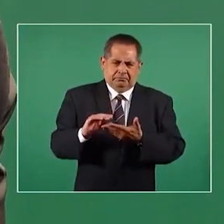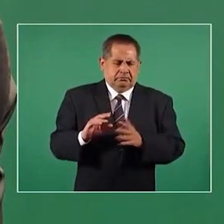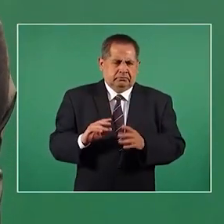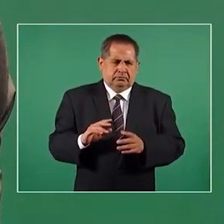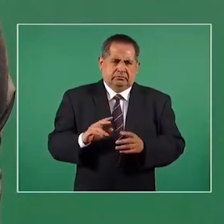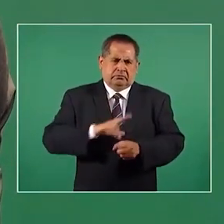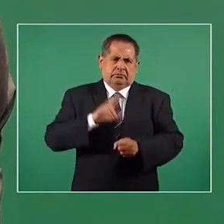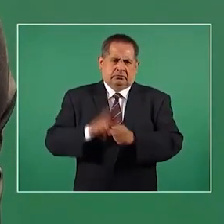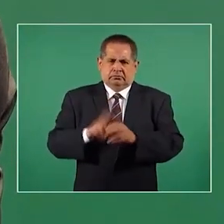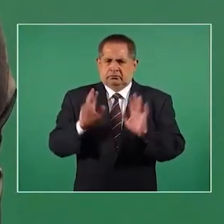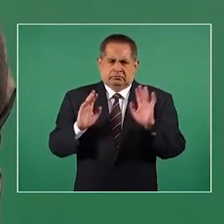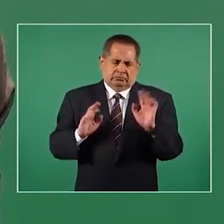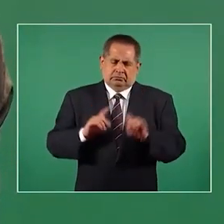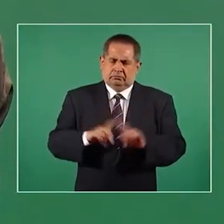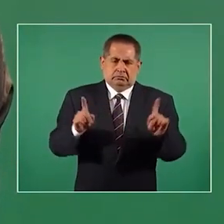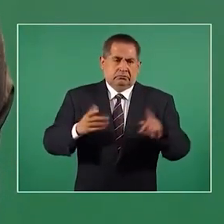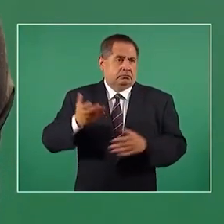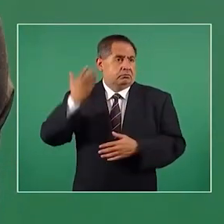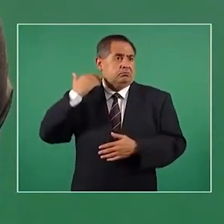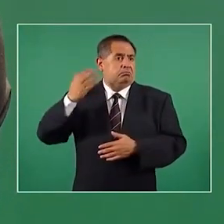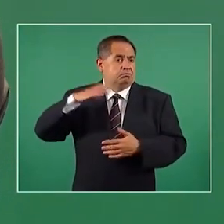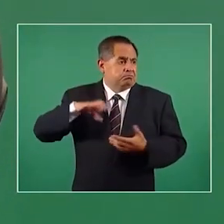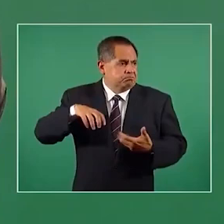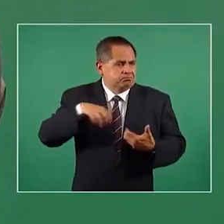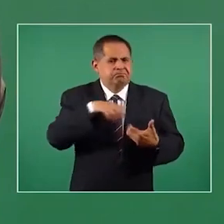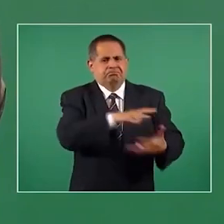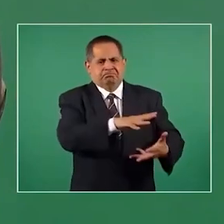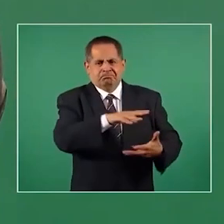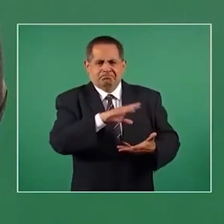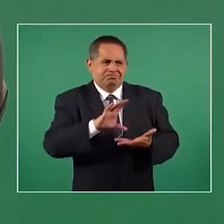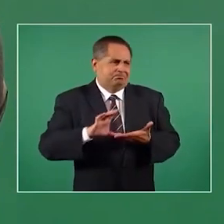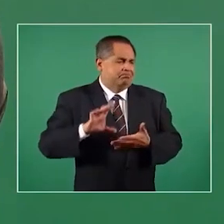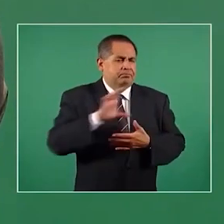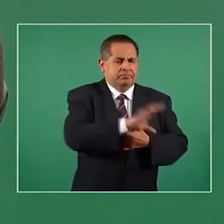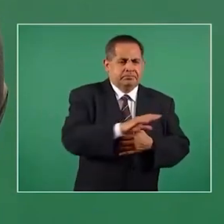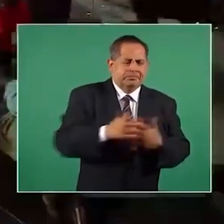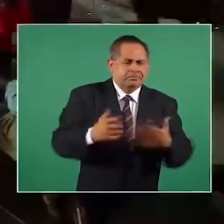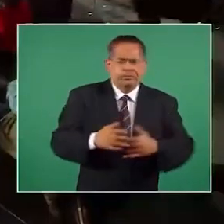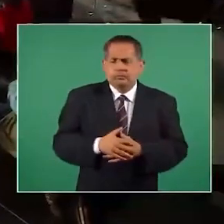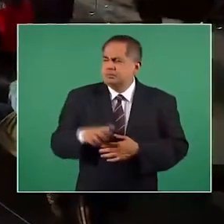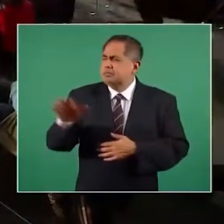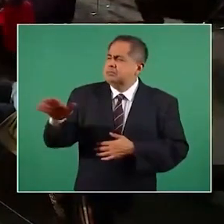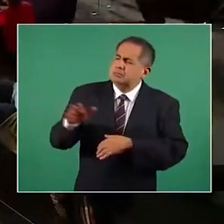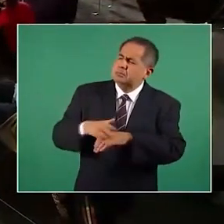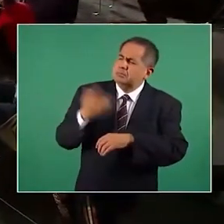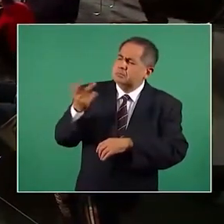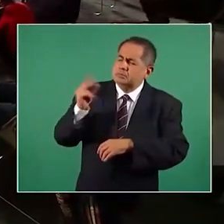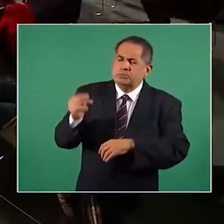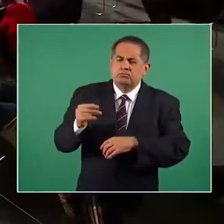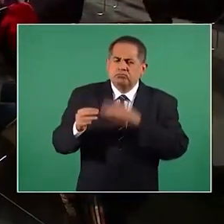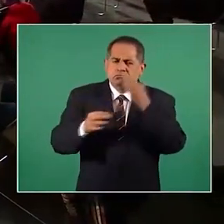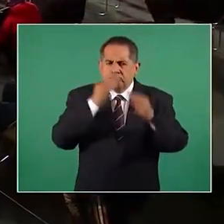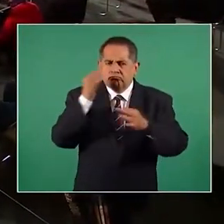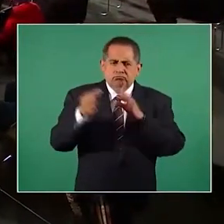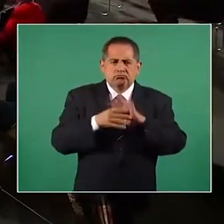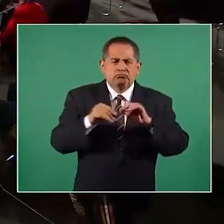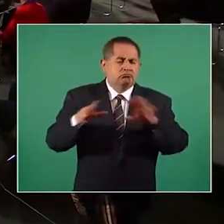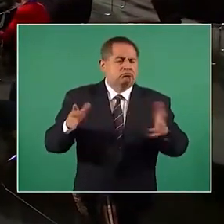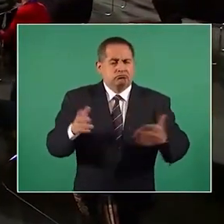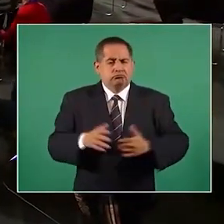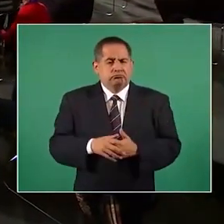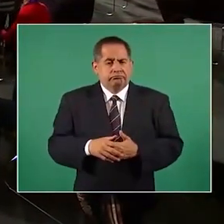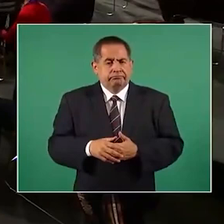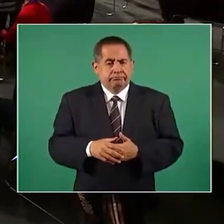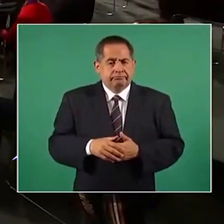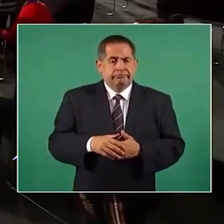con lo que se entregaba anteriormente y por qué no promover por ejemplo ahora que lo menciona la ley de